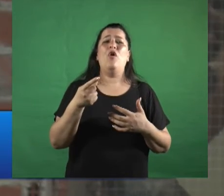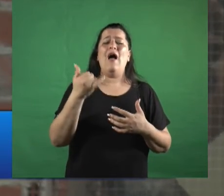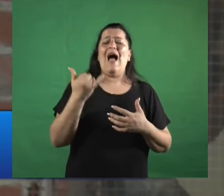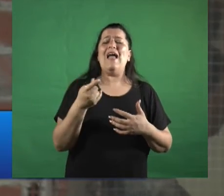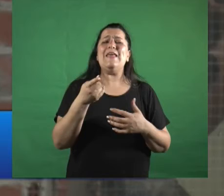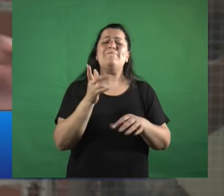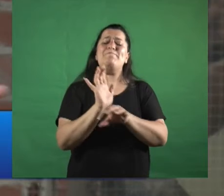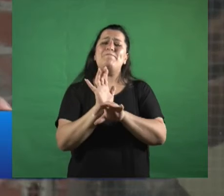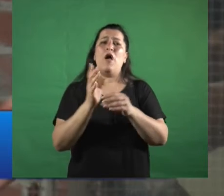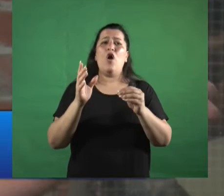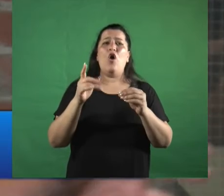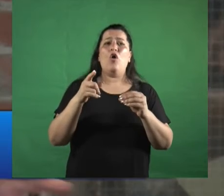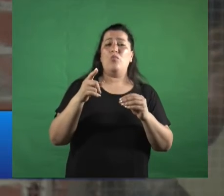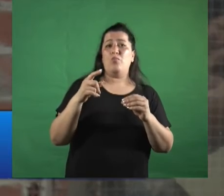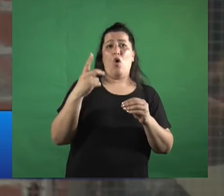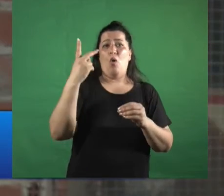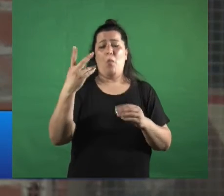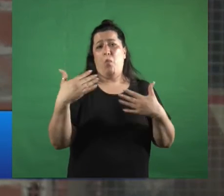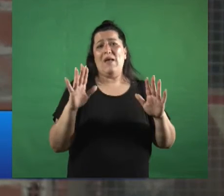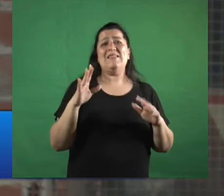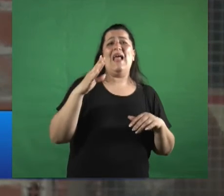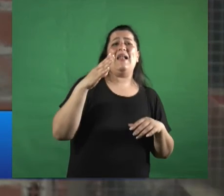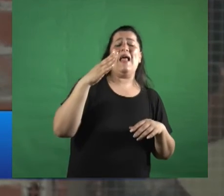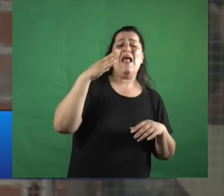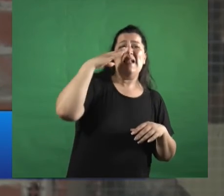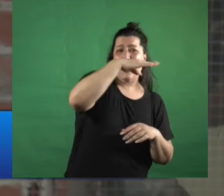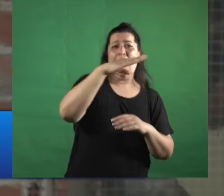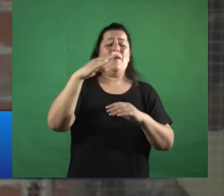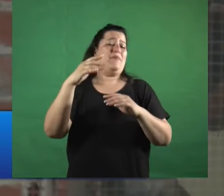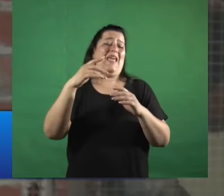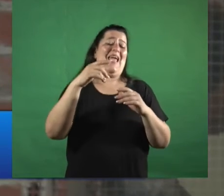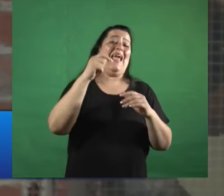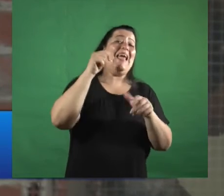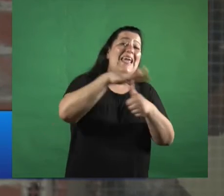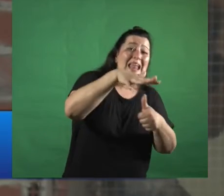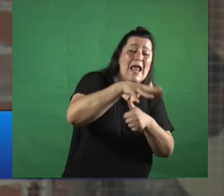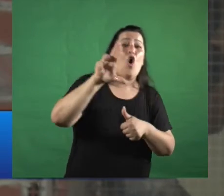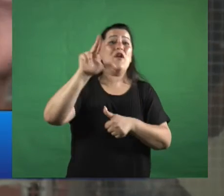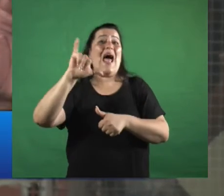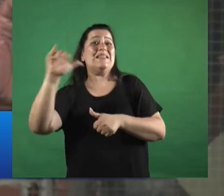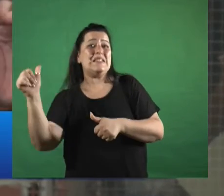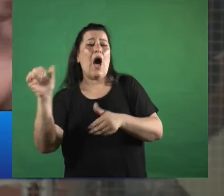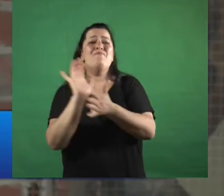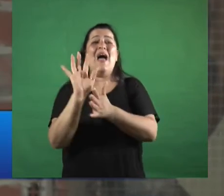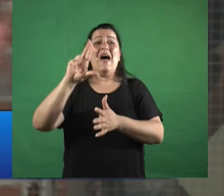intersección de estas dos variables como decís vos género y raza digo la raza sería como la forma que clasifica la inferioridad